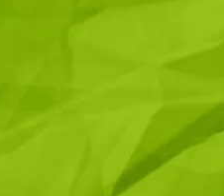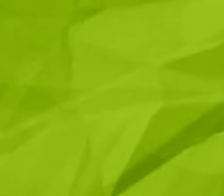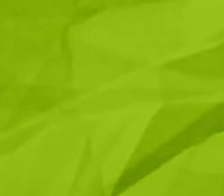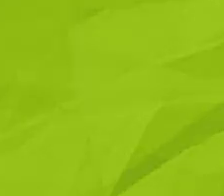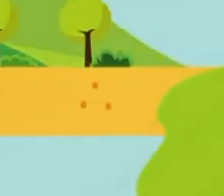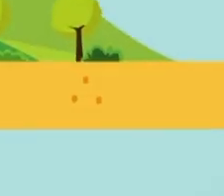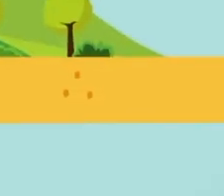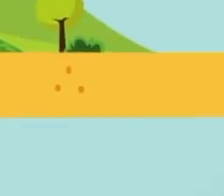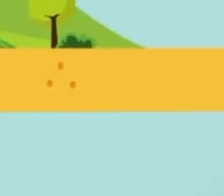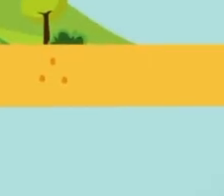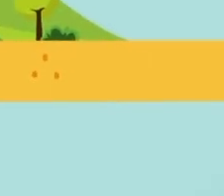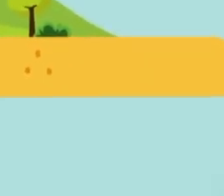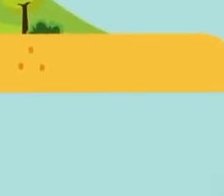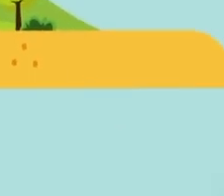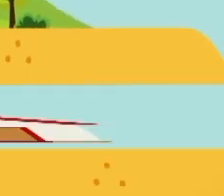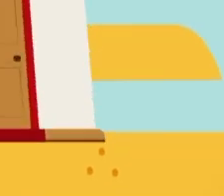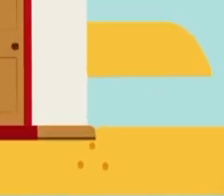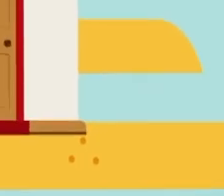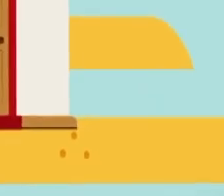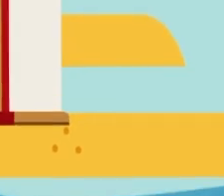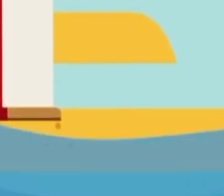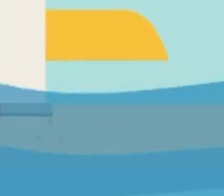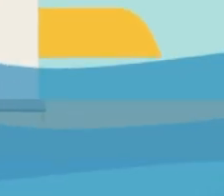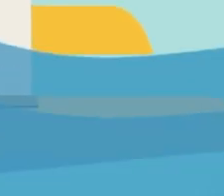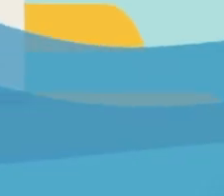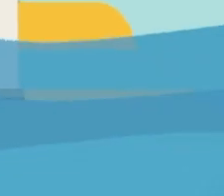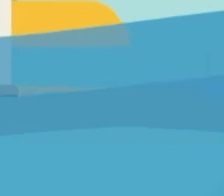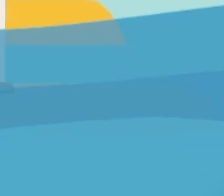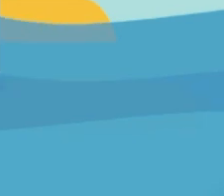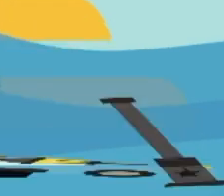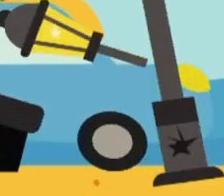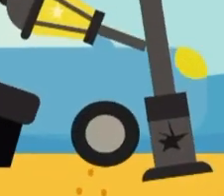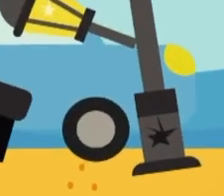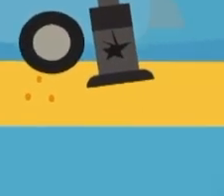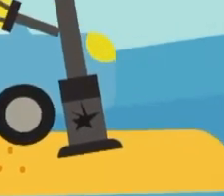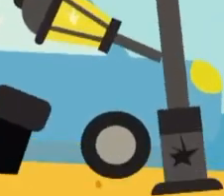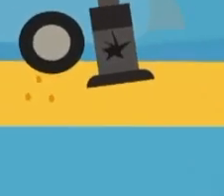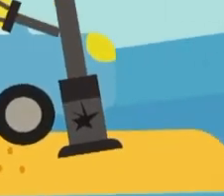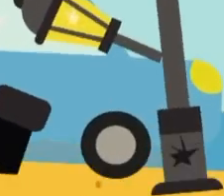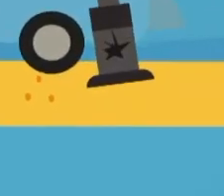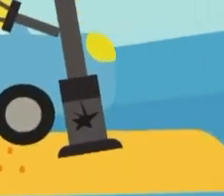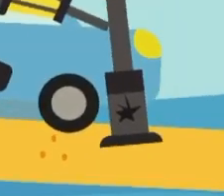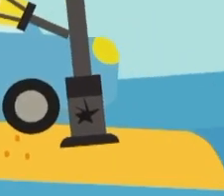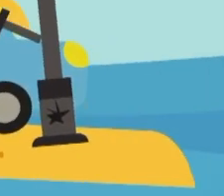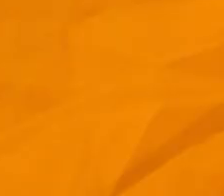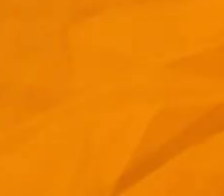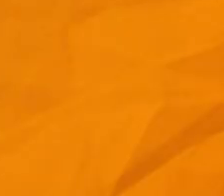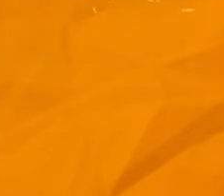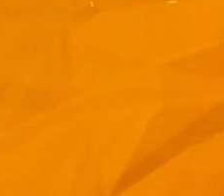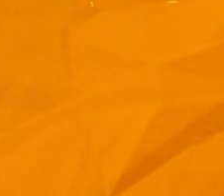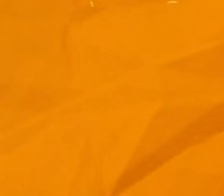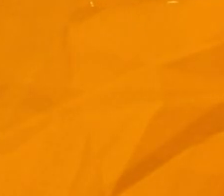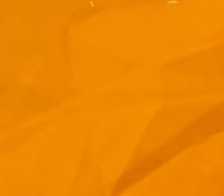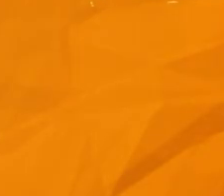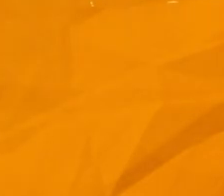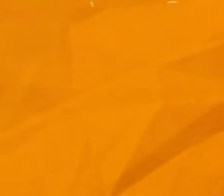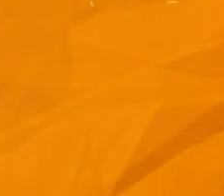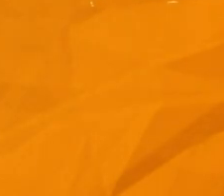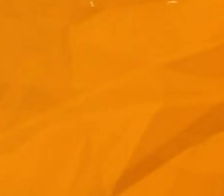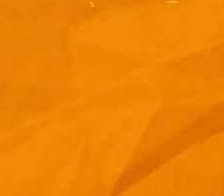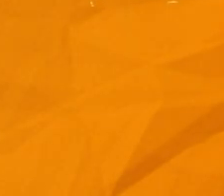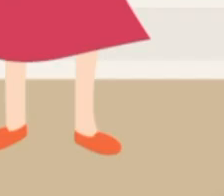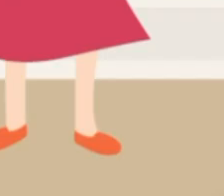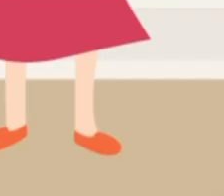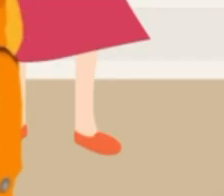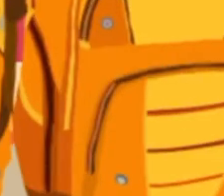Guatemala es un país vulnerable a diversas amenazas y para cualquier emergencia debes estar siempre preparado antes de una emergencia